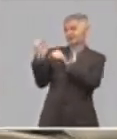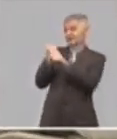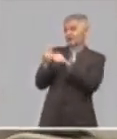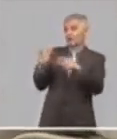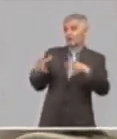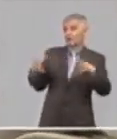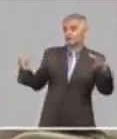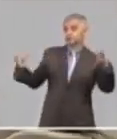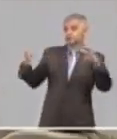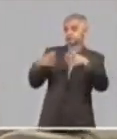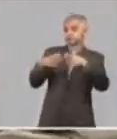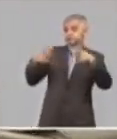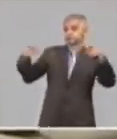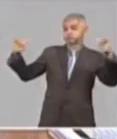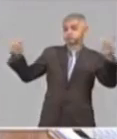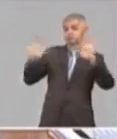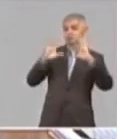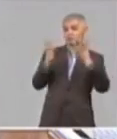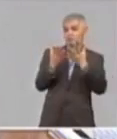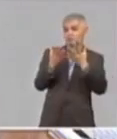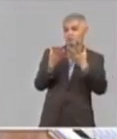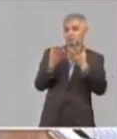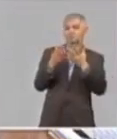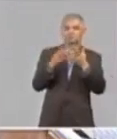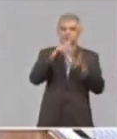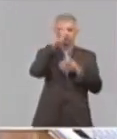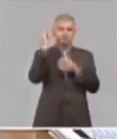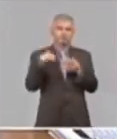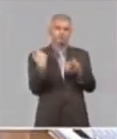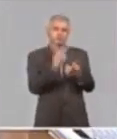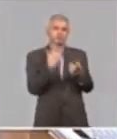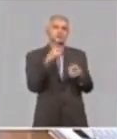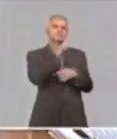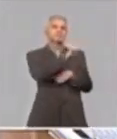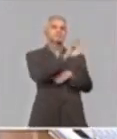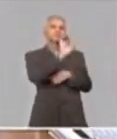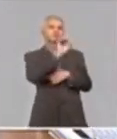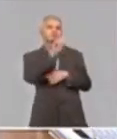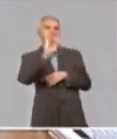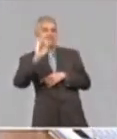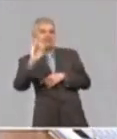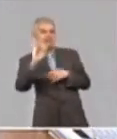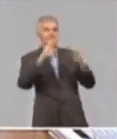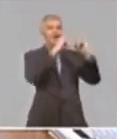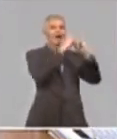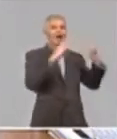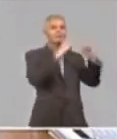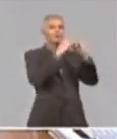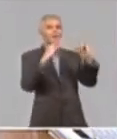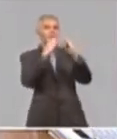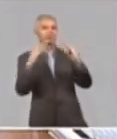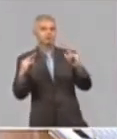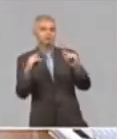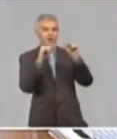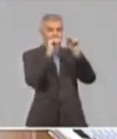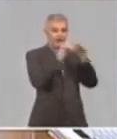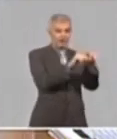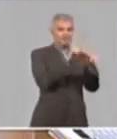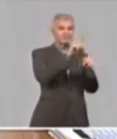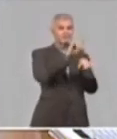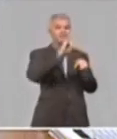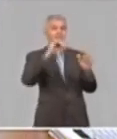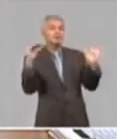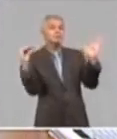vayan, ¿no? Sí, por ejemplo, nosotros tenemos 107 campamentos. Esos 107 campamentos tienen una capacidad aproximada de 16